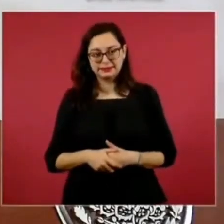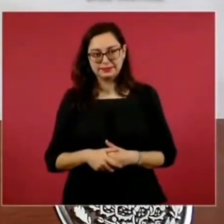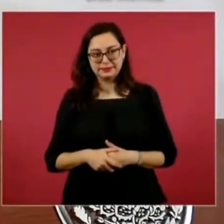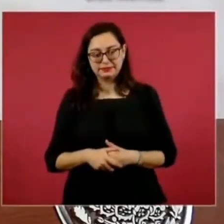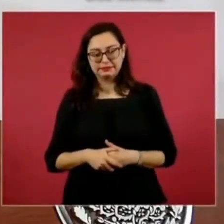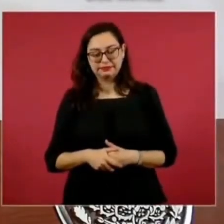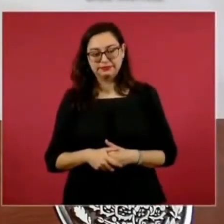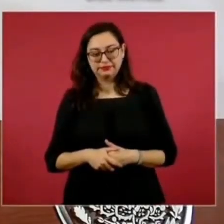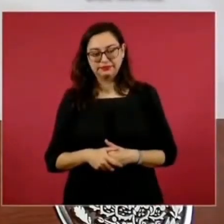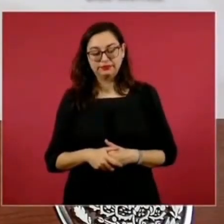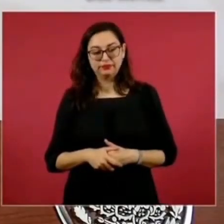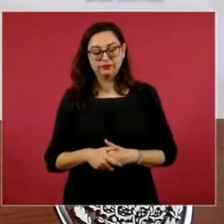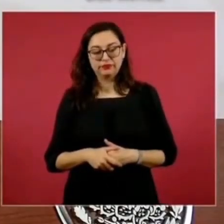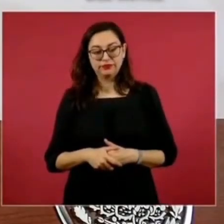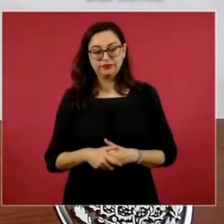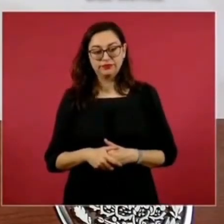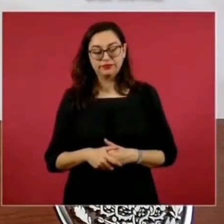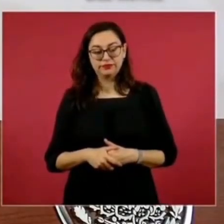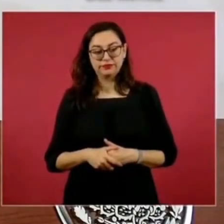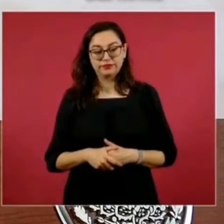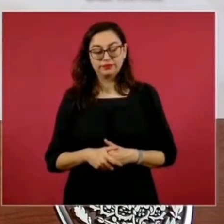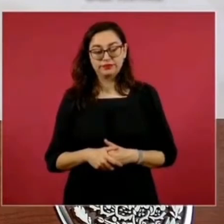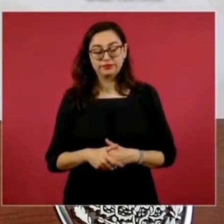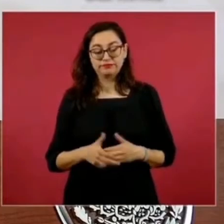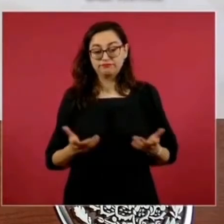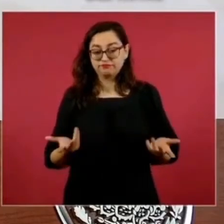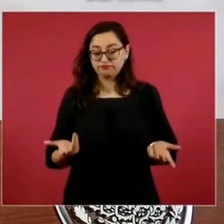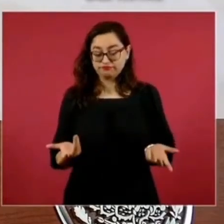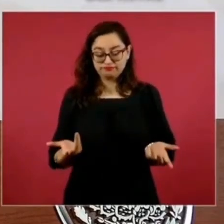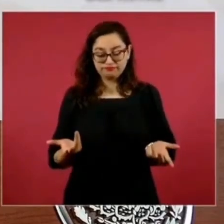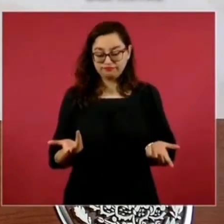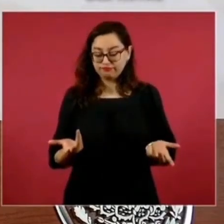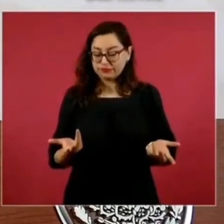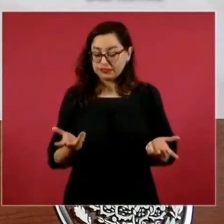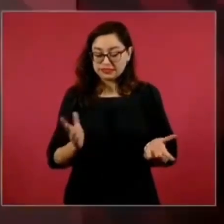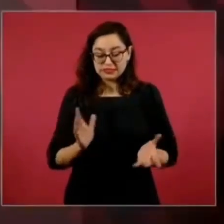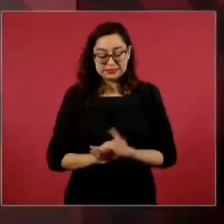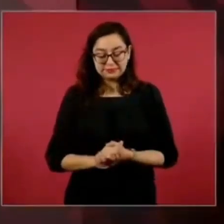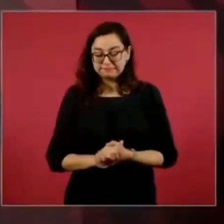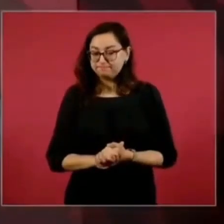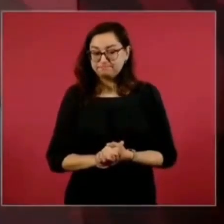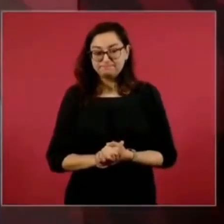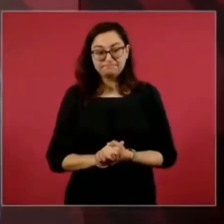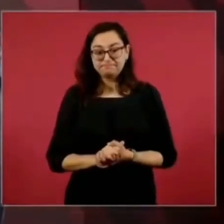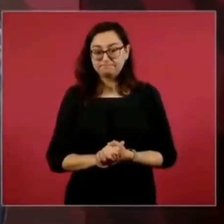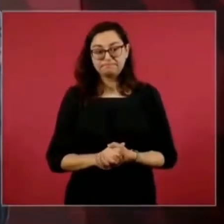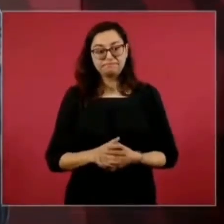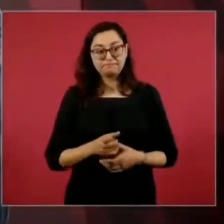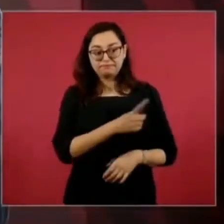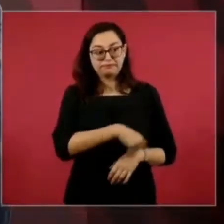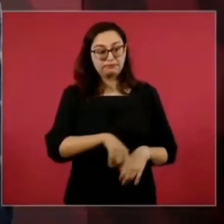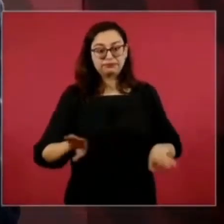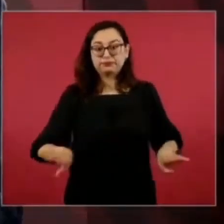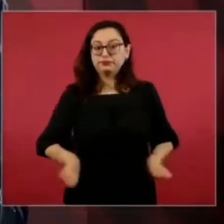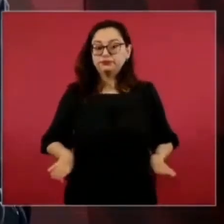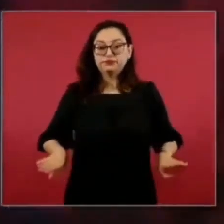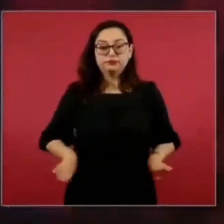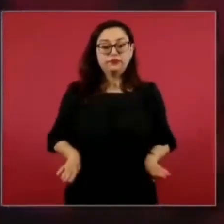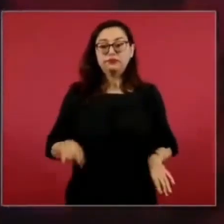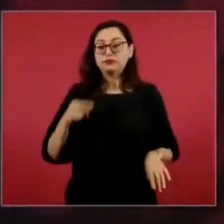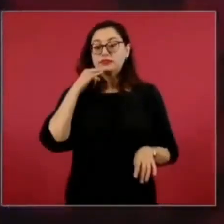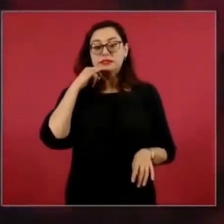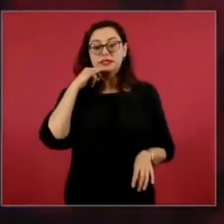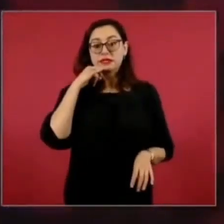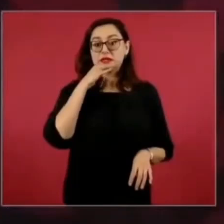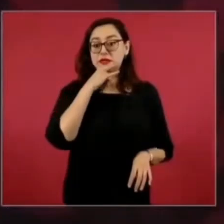porque es su hipocresía, ¿no? Porque hablan